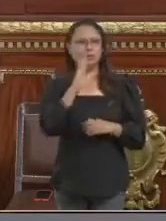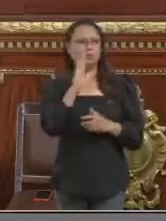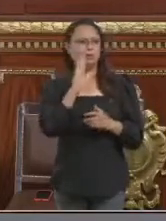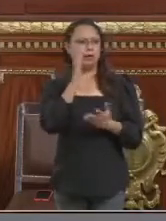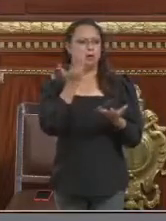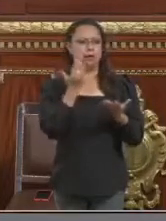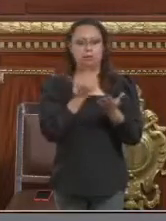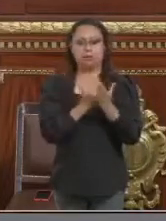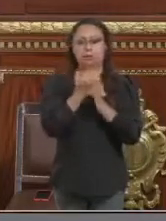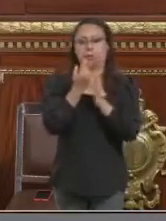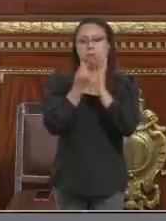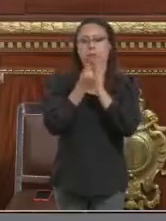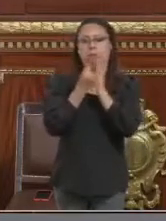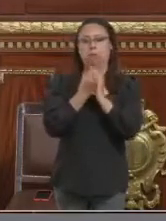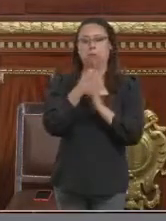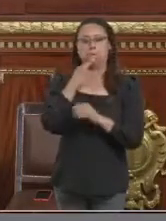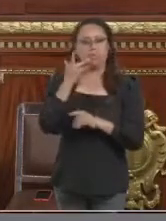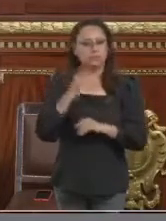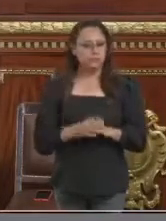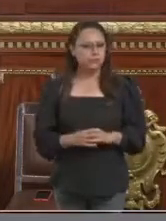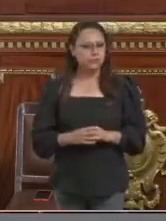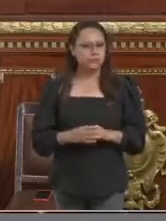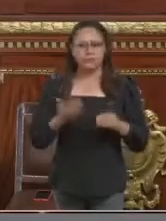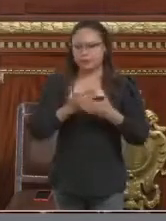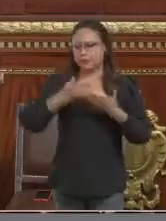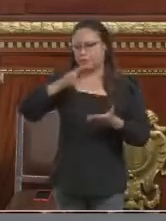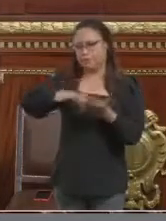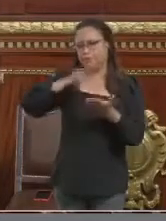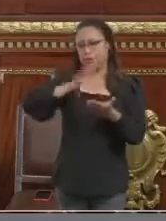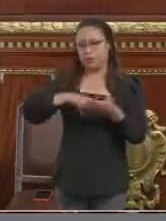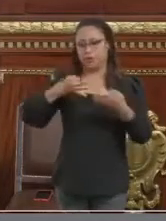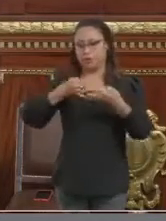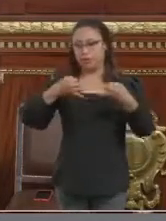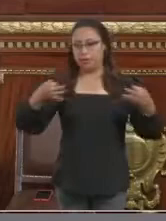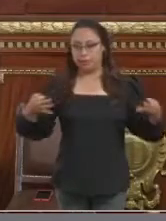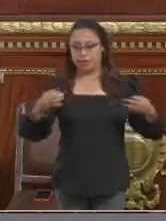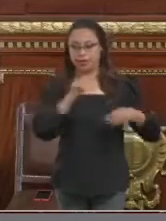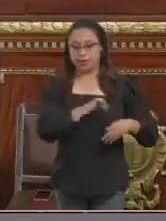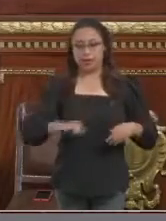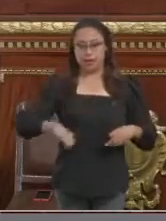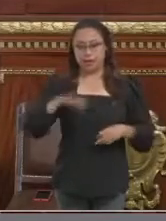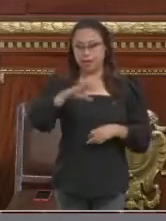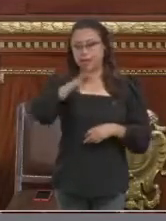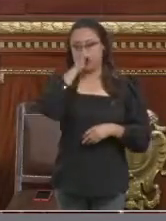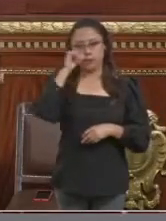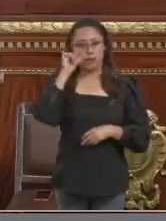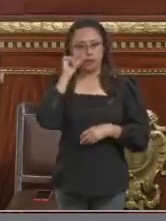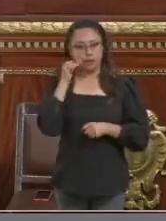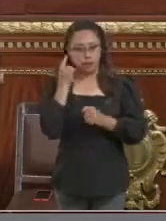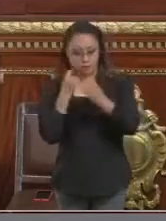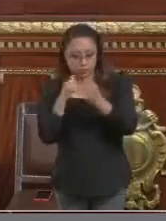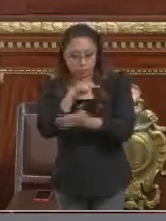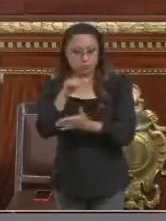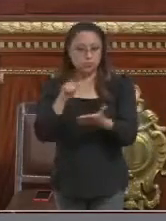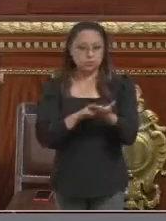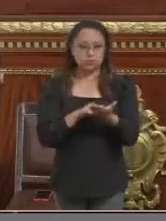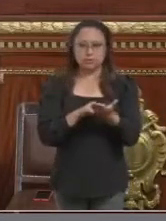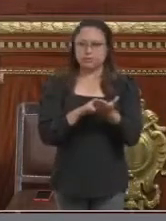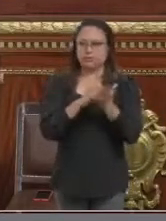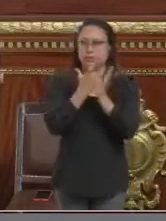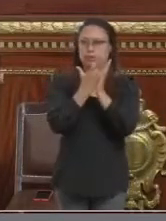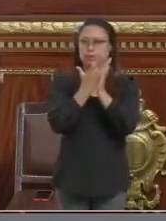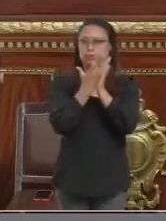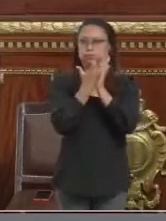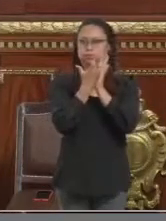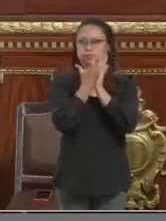El valor de la tierra en la alcaldía Benito Juárez, en algunos lugares, ha aumentado de forma inverosímil,